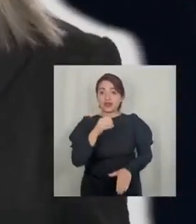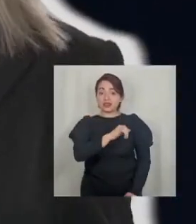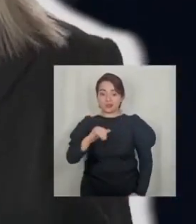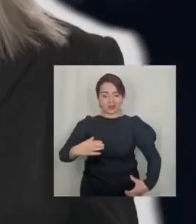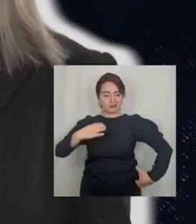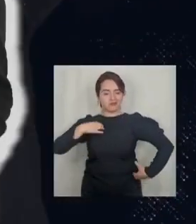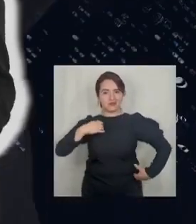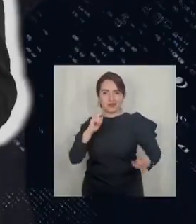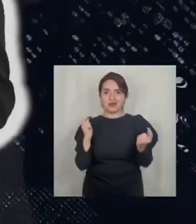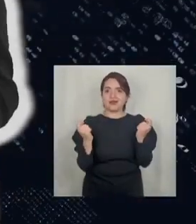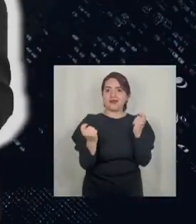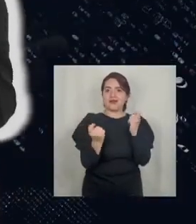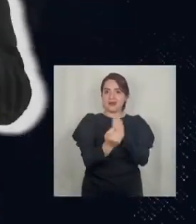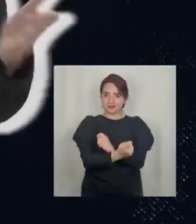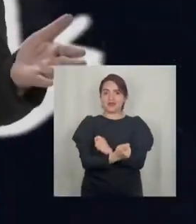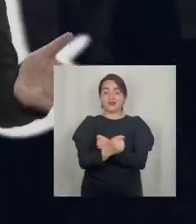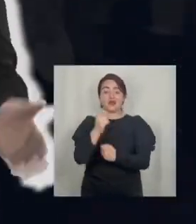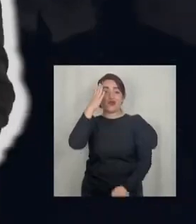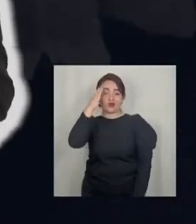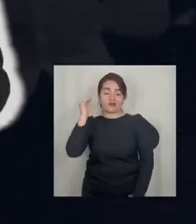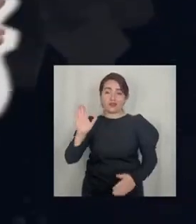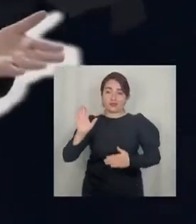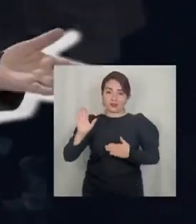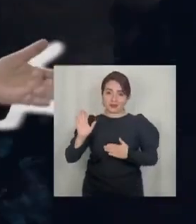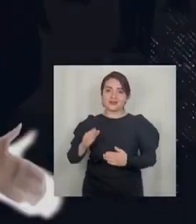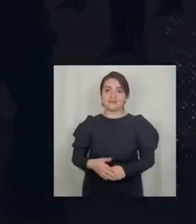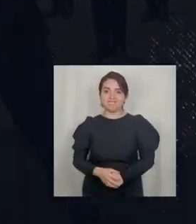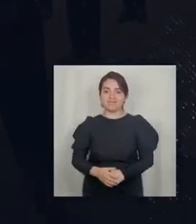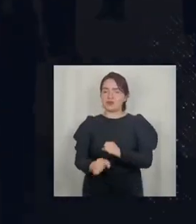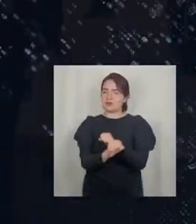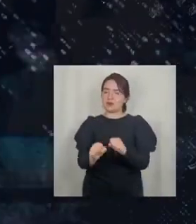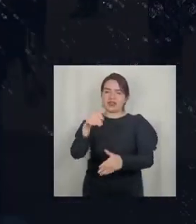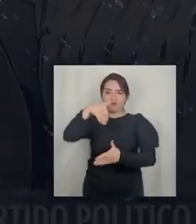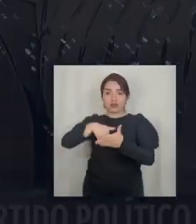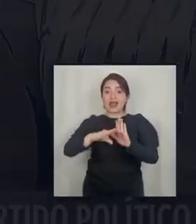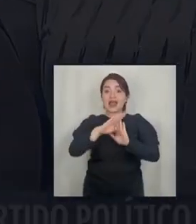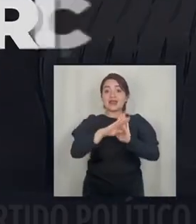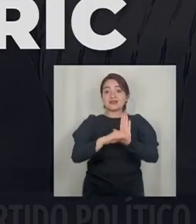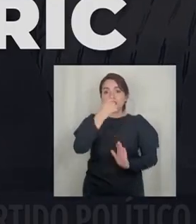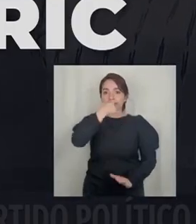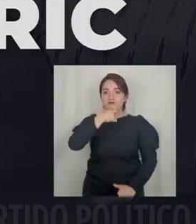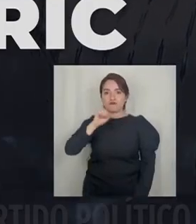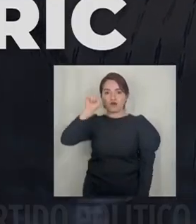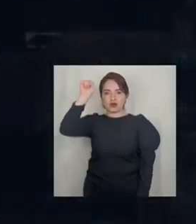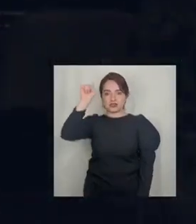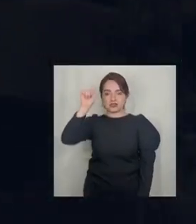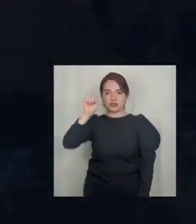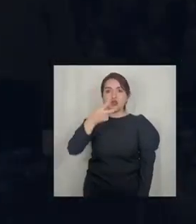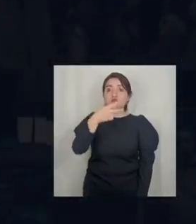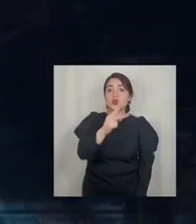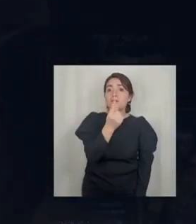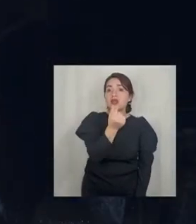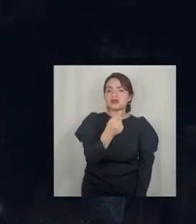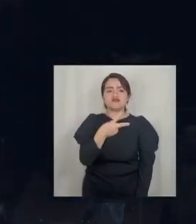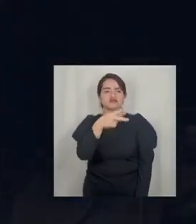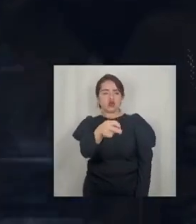cuando llegaron al poder Se dieron una voltereta Y se olvidaron de su promesa No podemos votar por la lista de Boris De los que